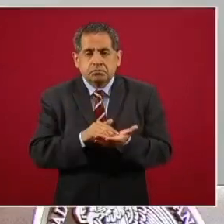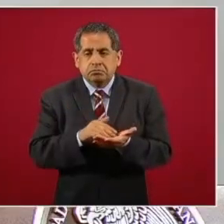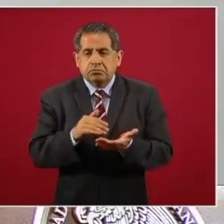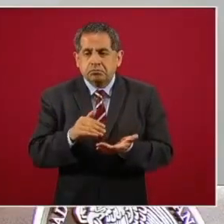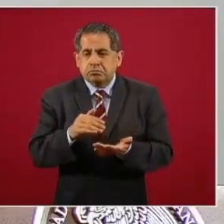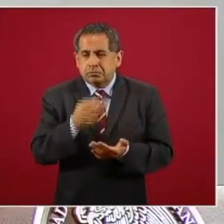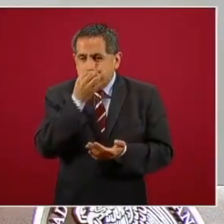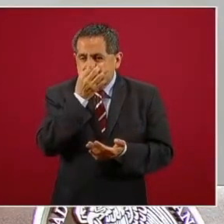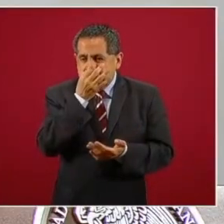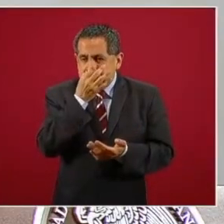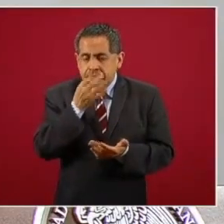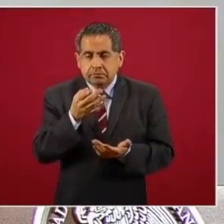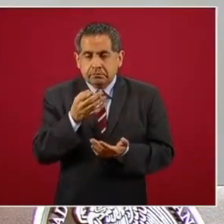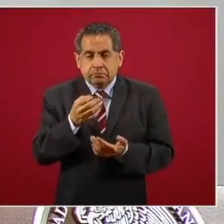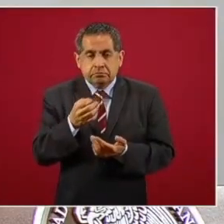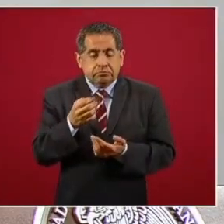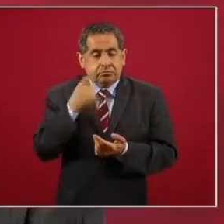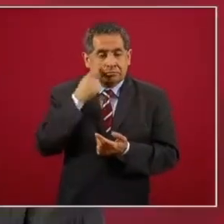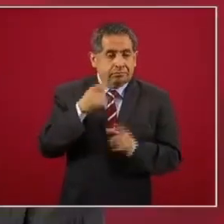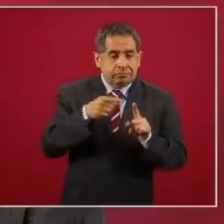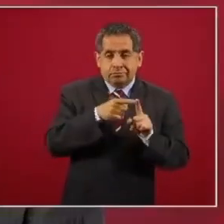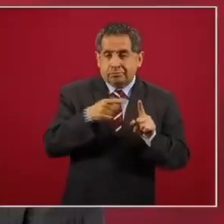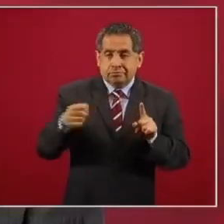y en tres siglos